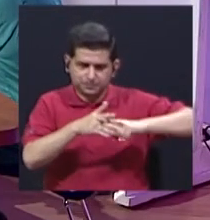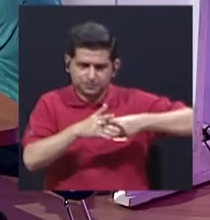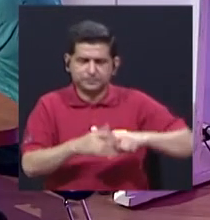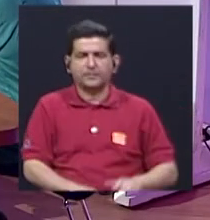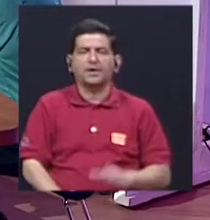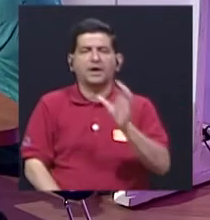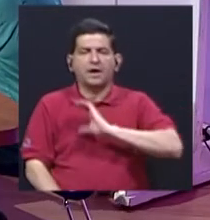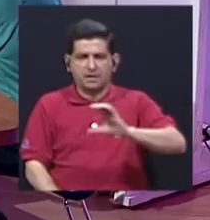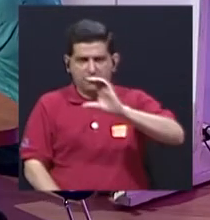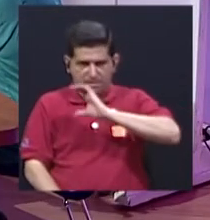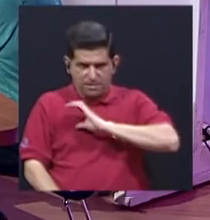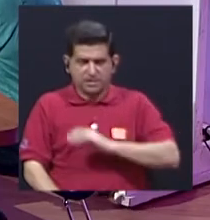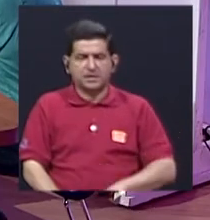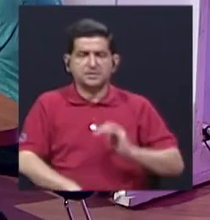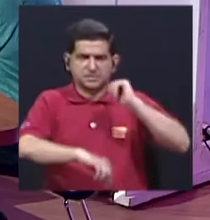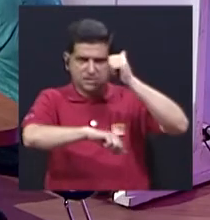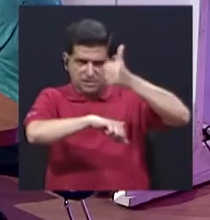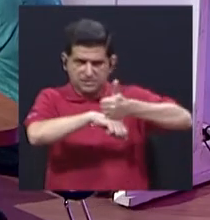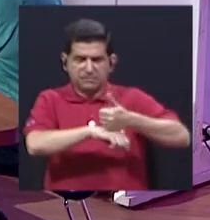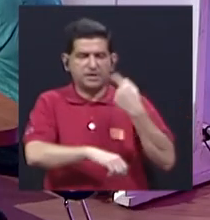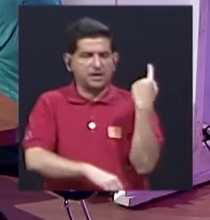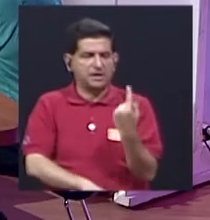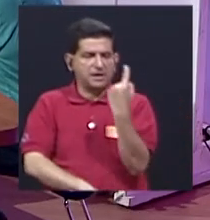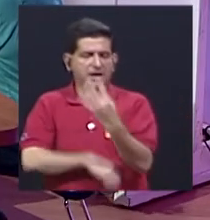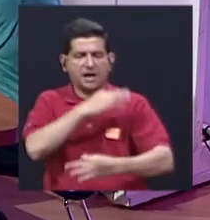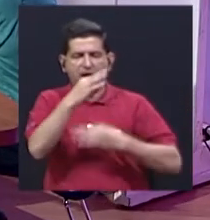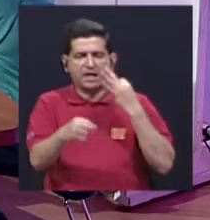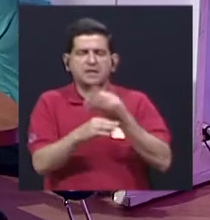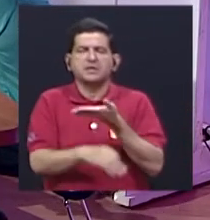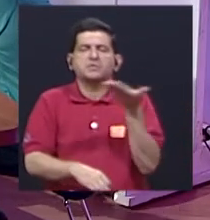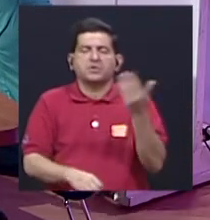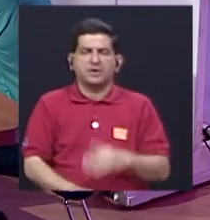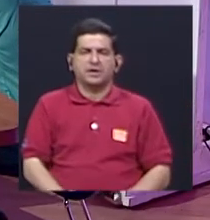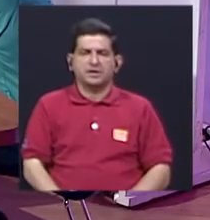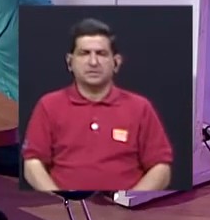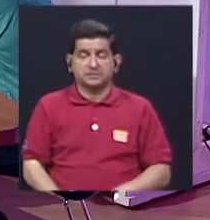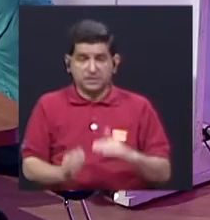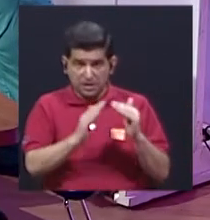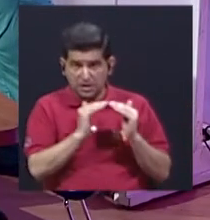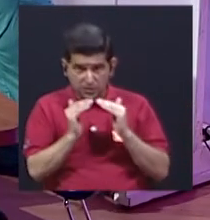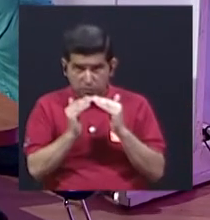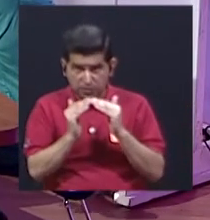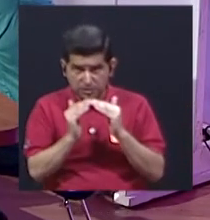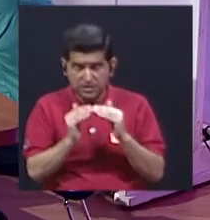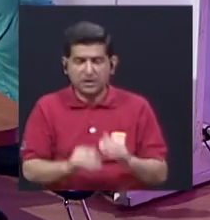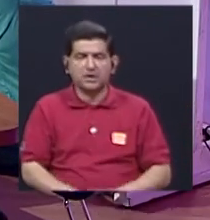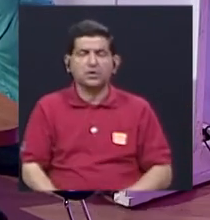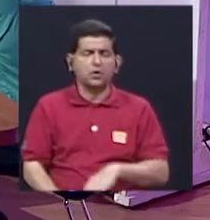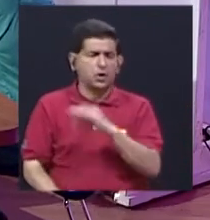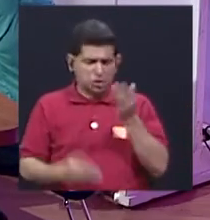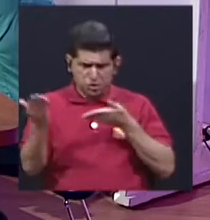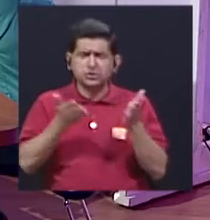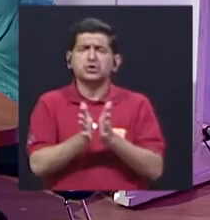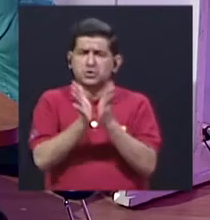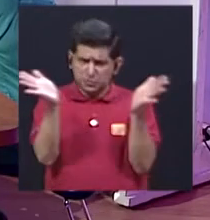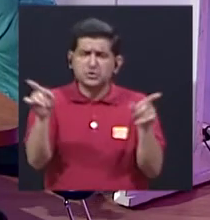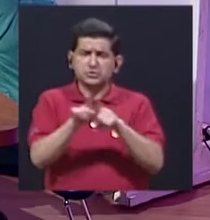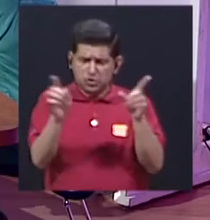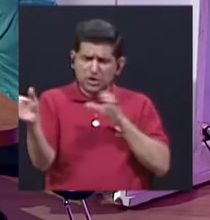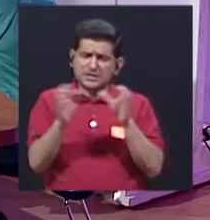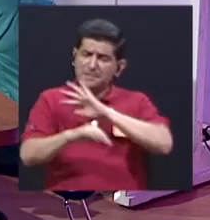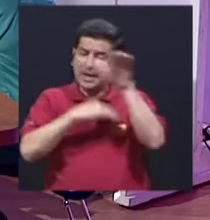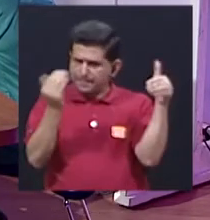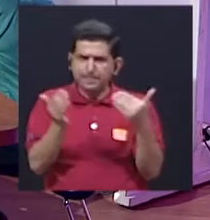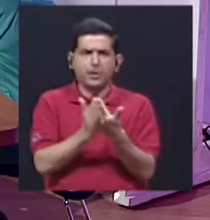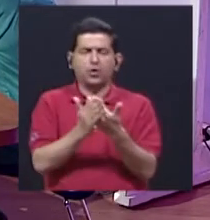y características que definen qué es cada tipo de medio. En el comunitario. Y en el de servicio público y en el comercial.